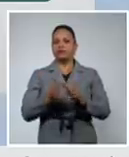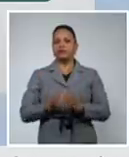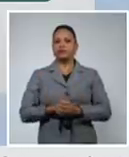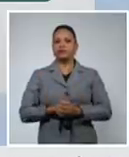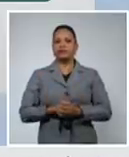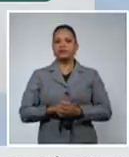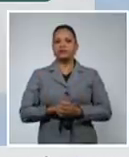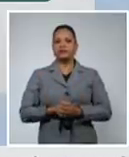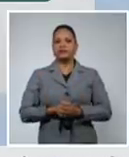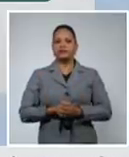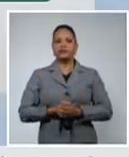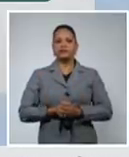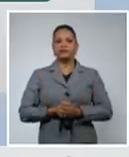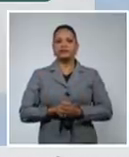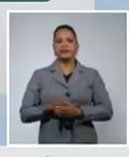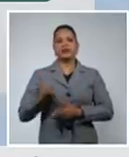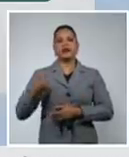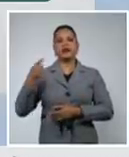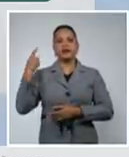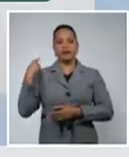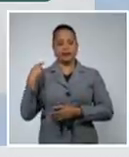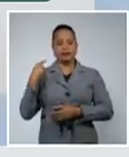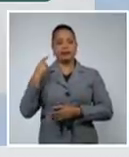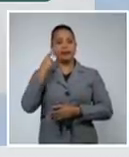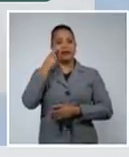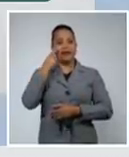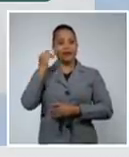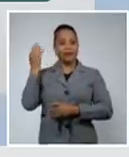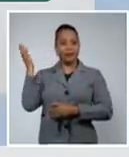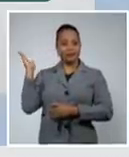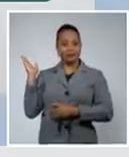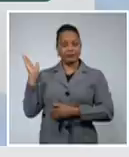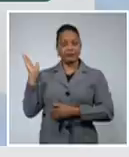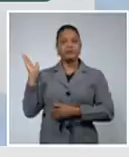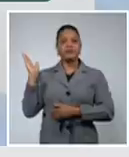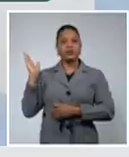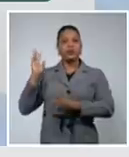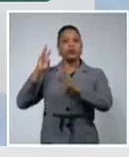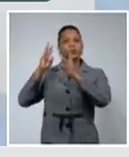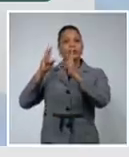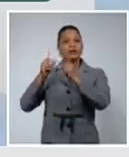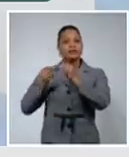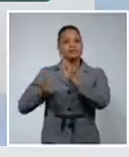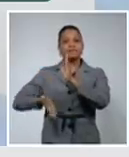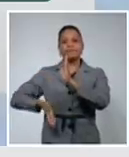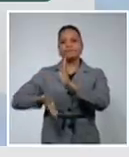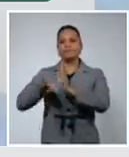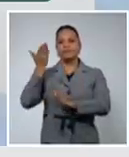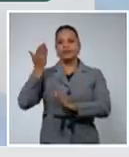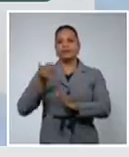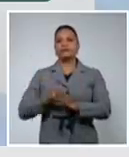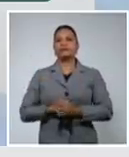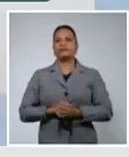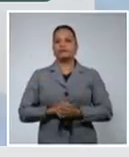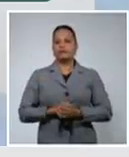casos confirmados ayer. Como ustedes pueden ver una cifra muy elevada de